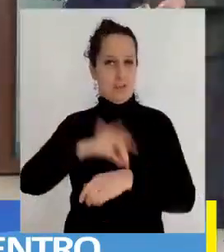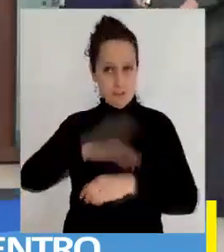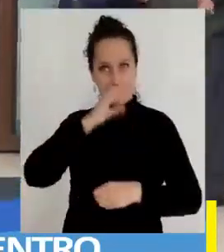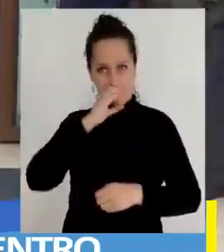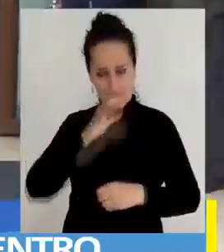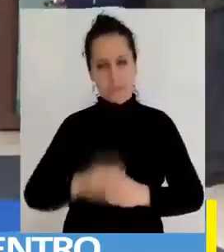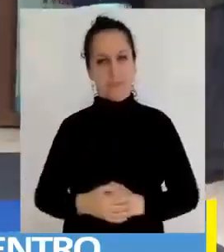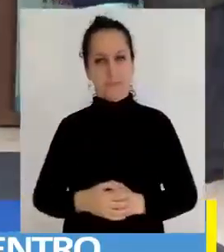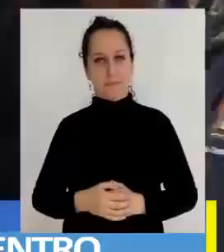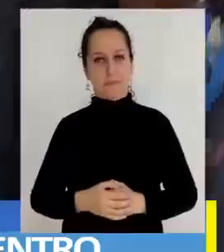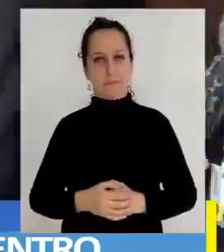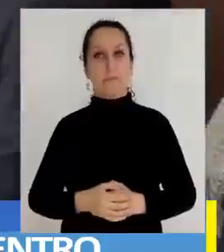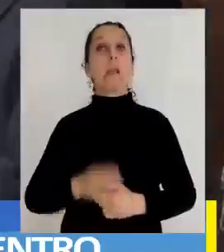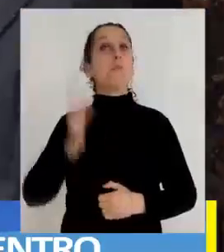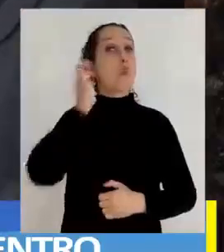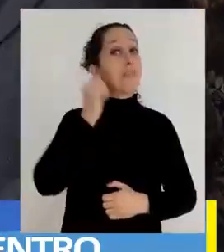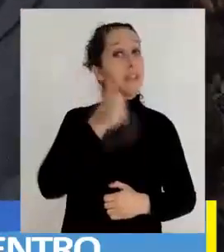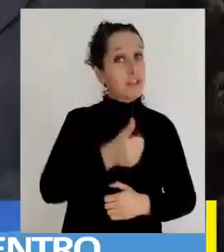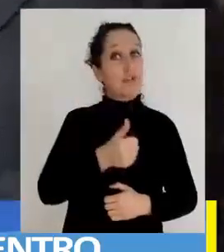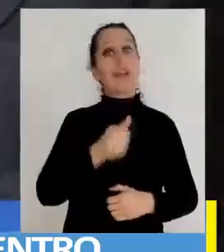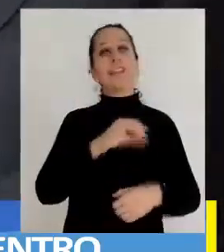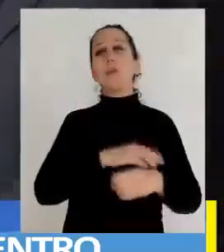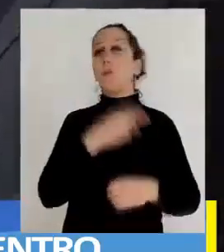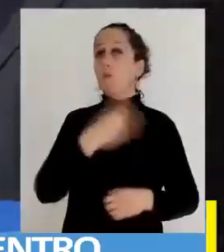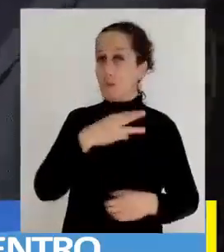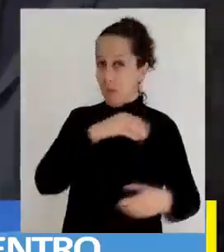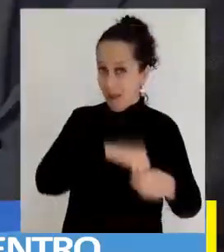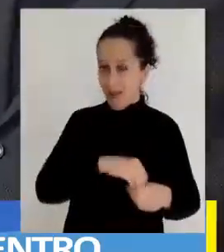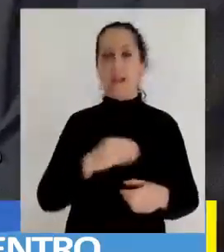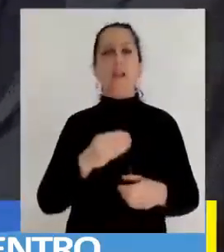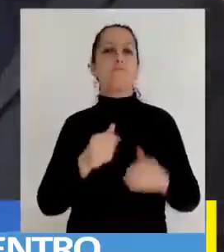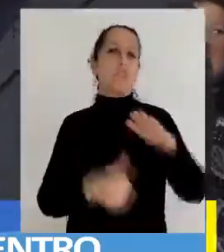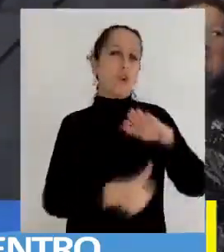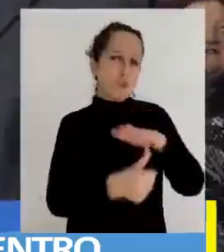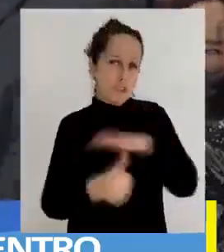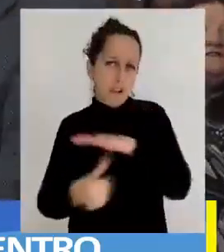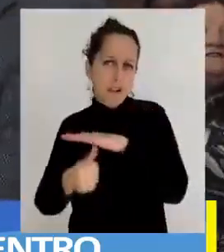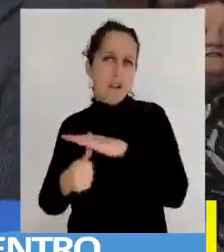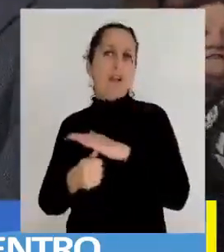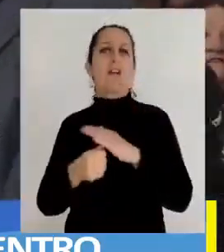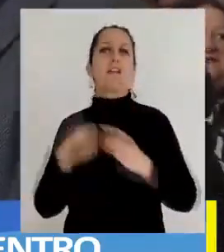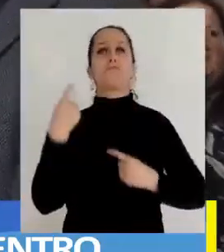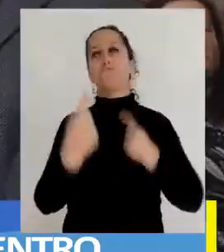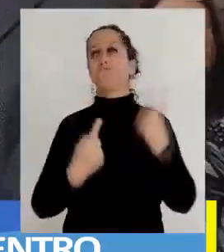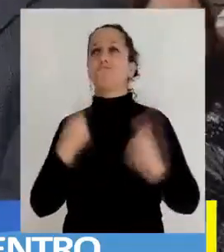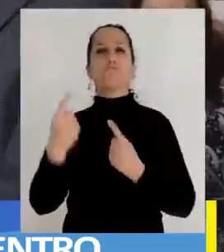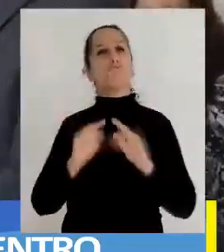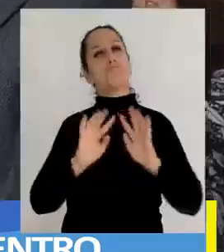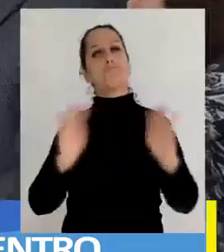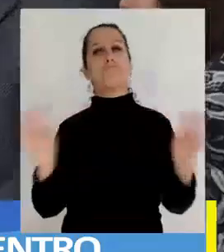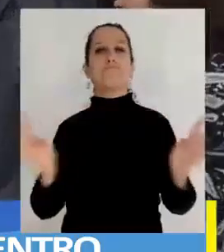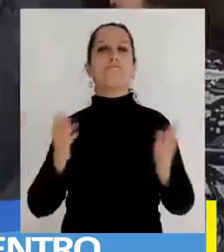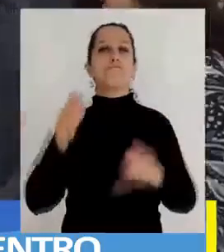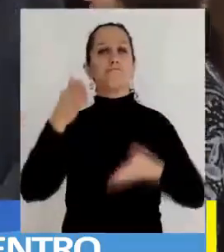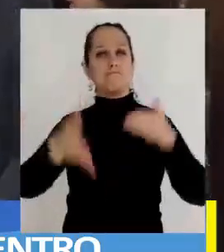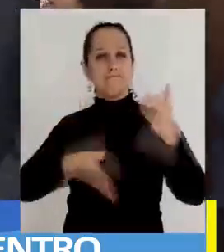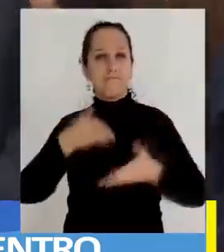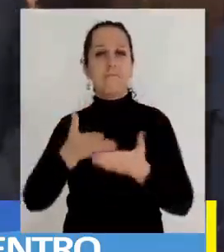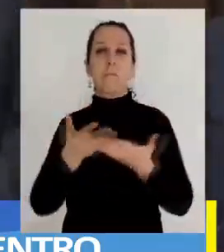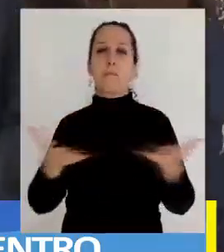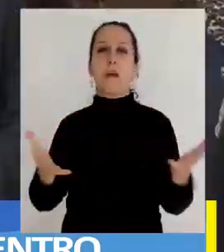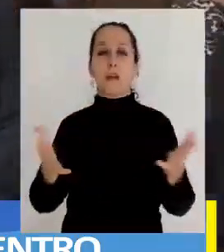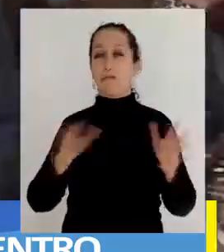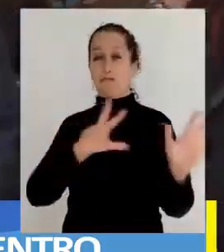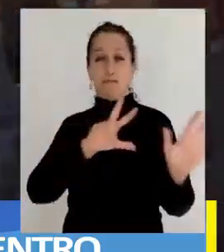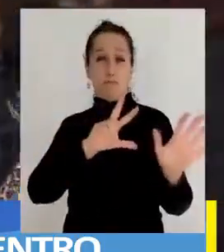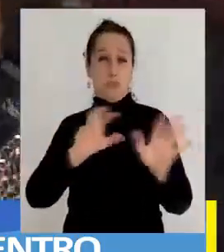Servicio de Salud de Concepción, la directora de Salud Municipal, concejalas, concejales y todos acompañados